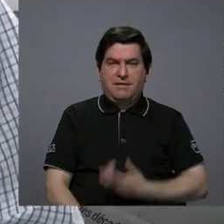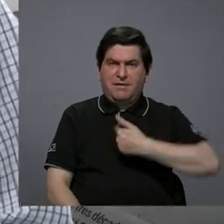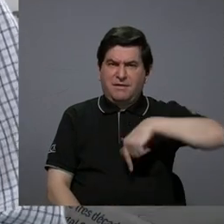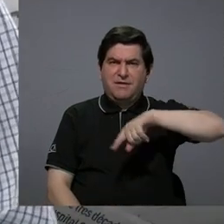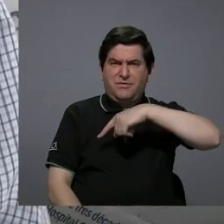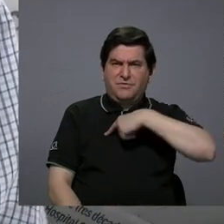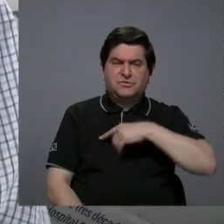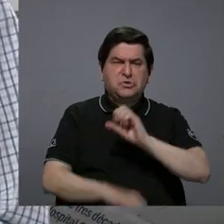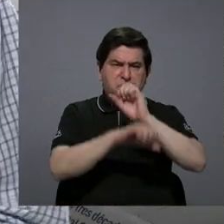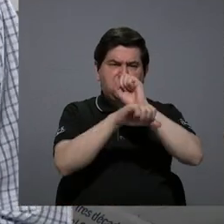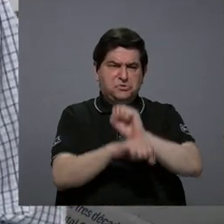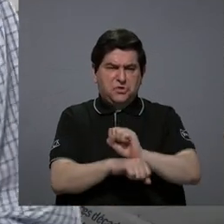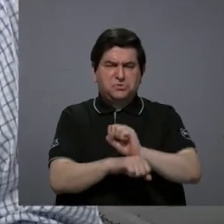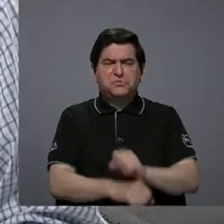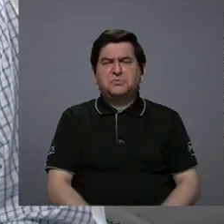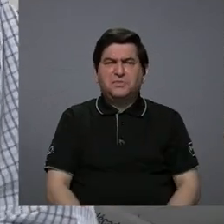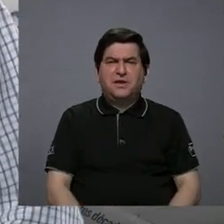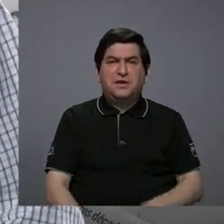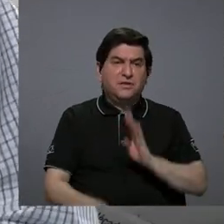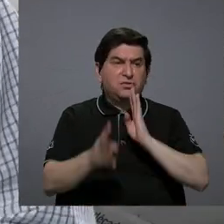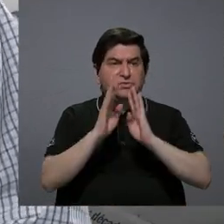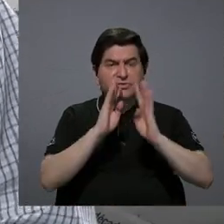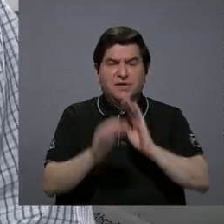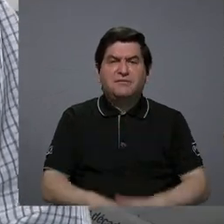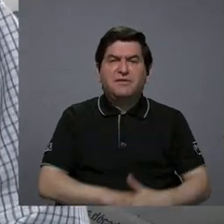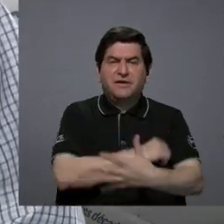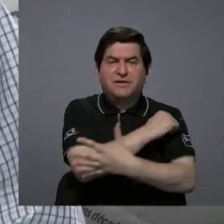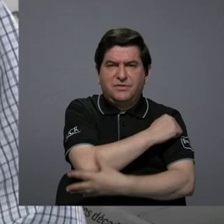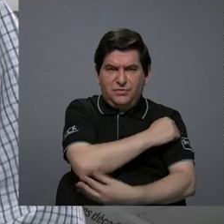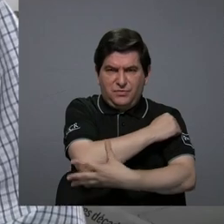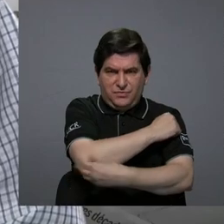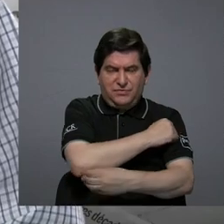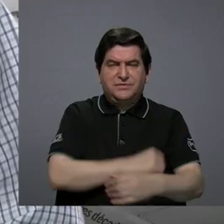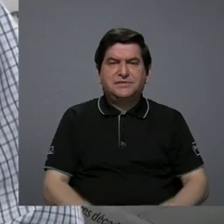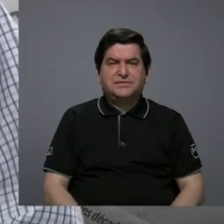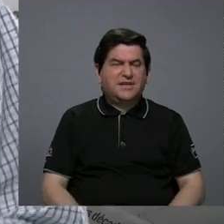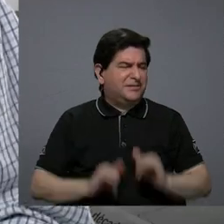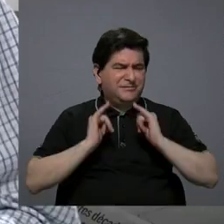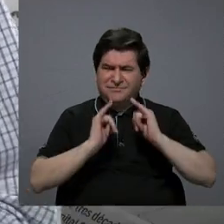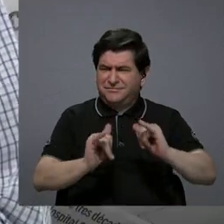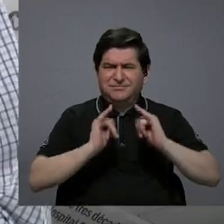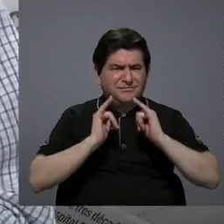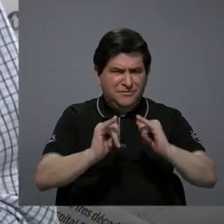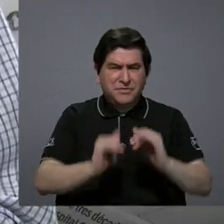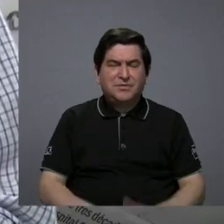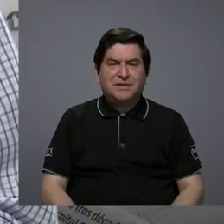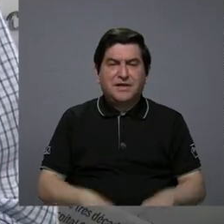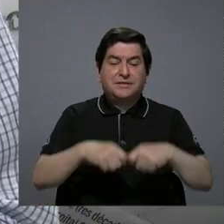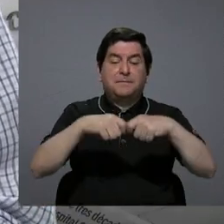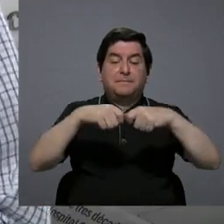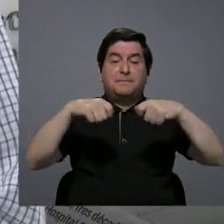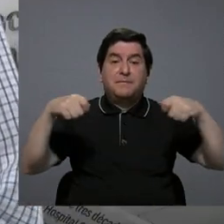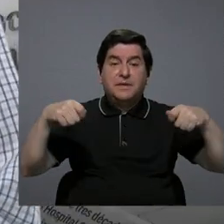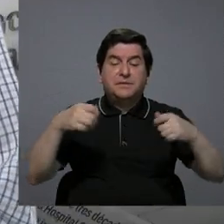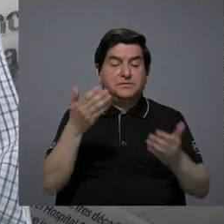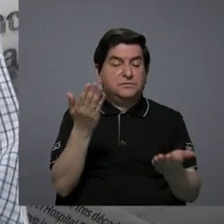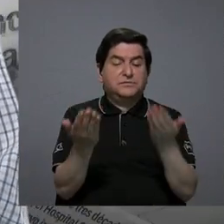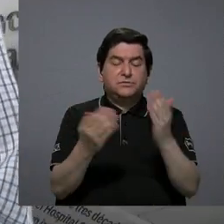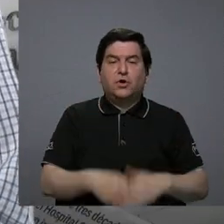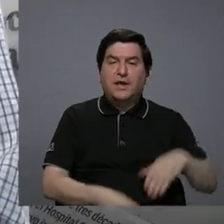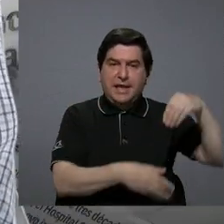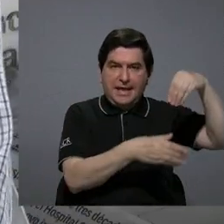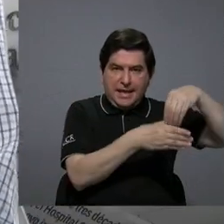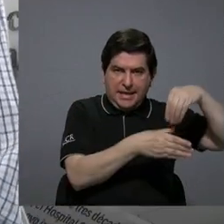acostumbrados y acostumbradas a hablar en términos de pobreza. La desigualdad es una medida que contrasta los